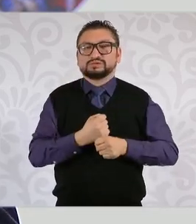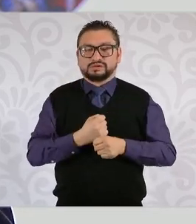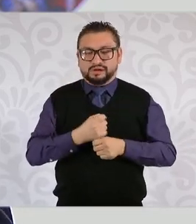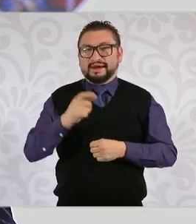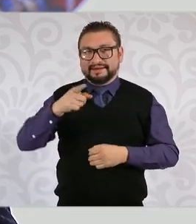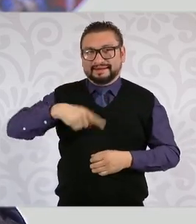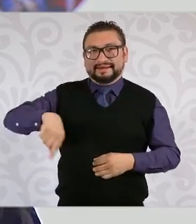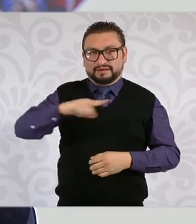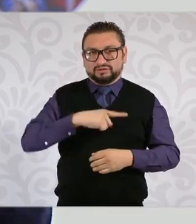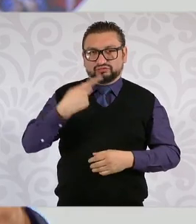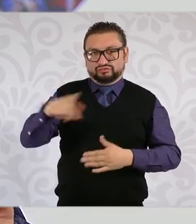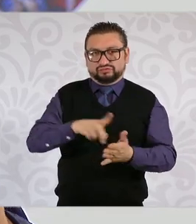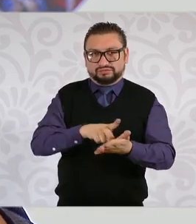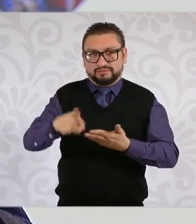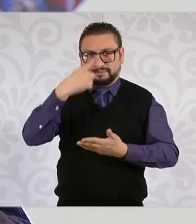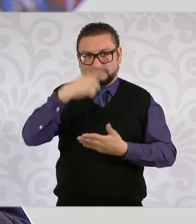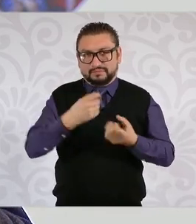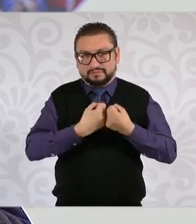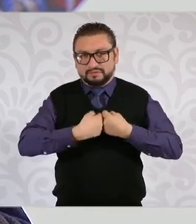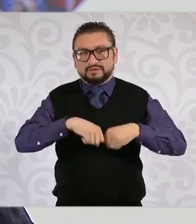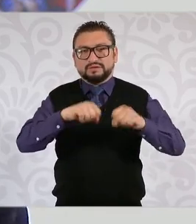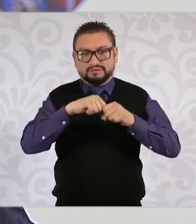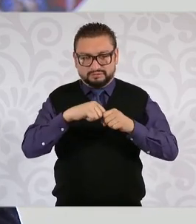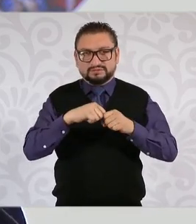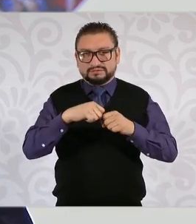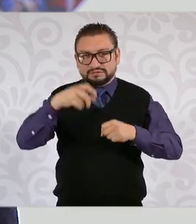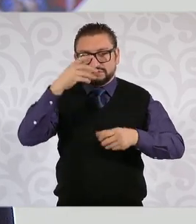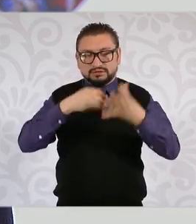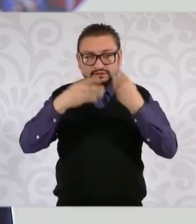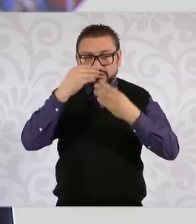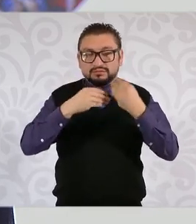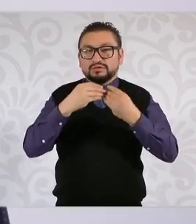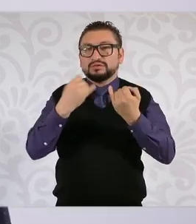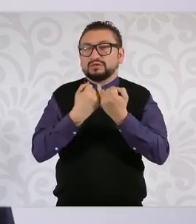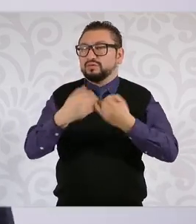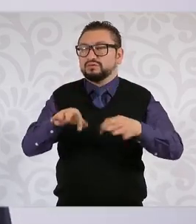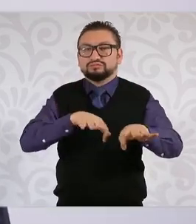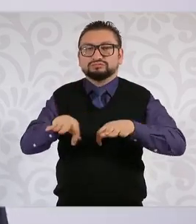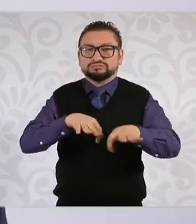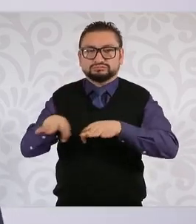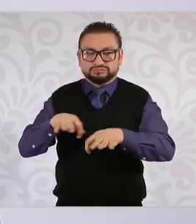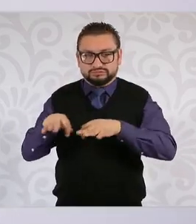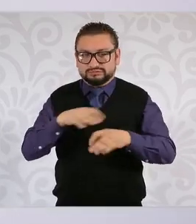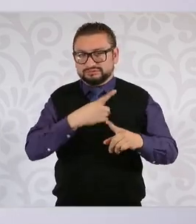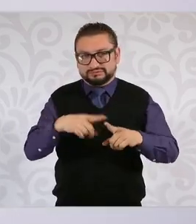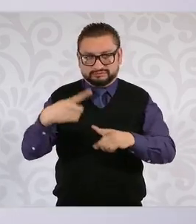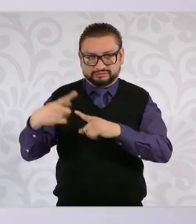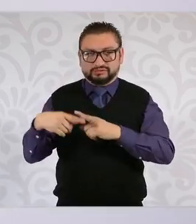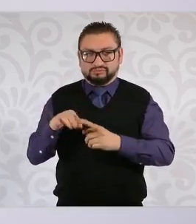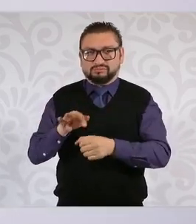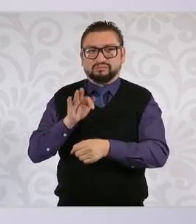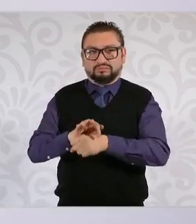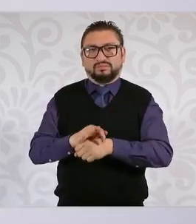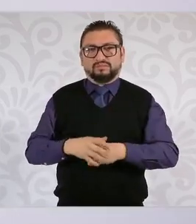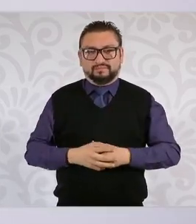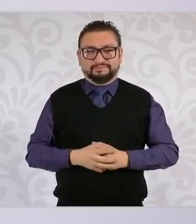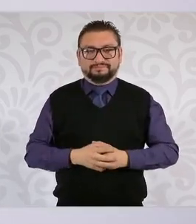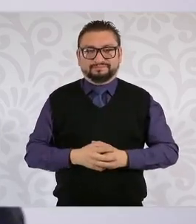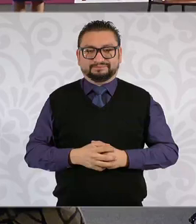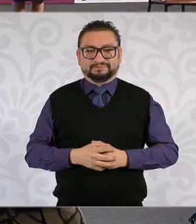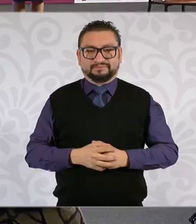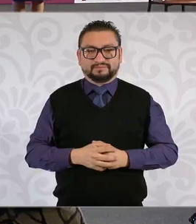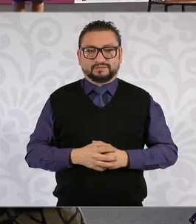no solamente este derecho a la ocupación y al aprendizaje dentro de las unidades económicas, sino también a un seguro médico.